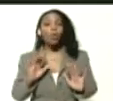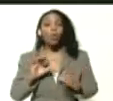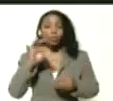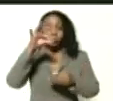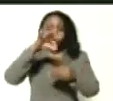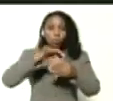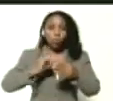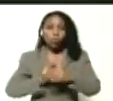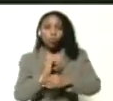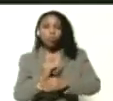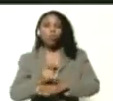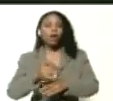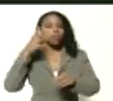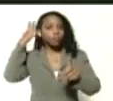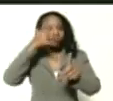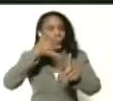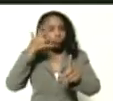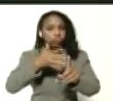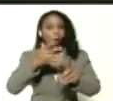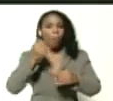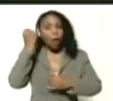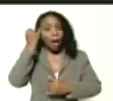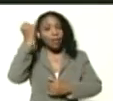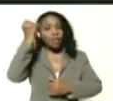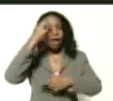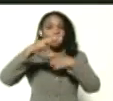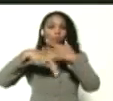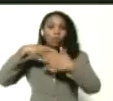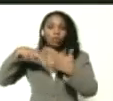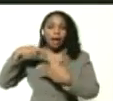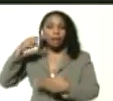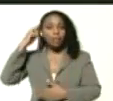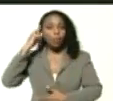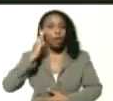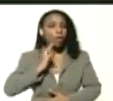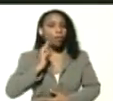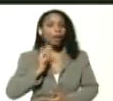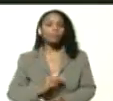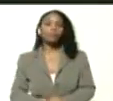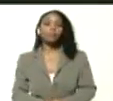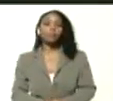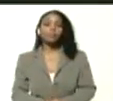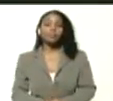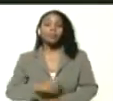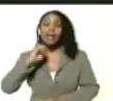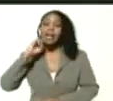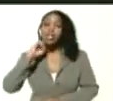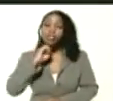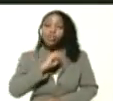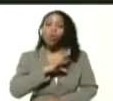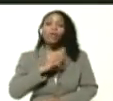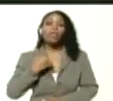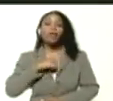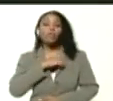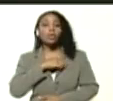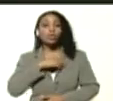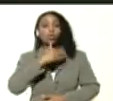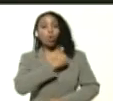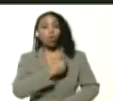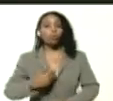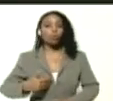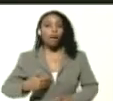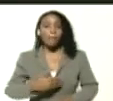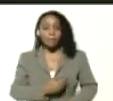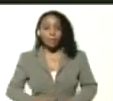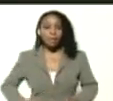sembrado, forjado por las ideas revolucionarias de Bolívar, de la historia de nuestro comandante Chávez, claro